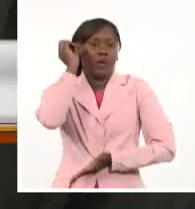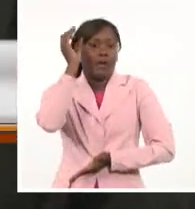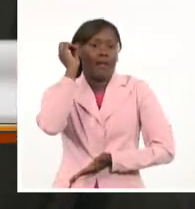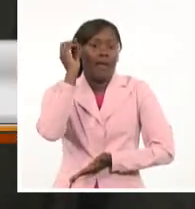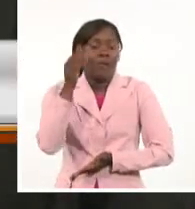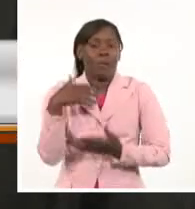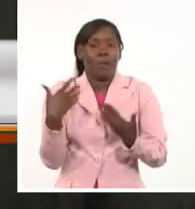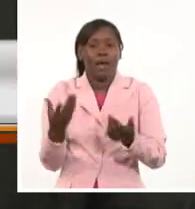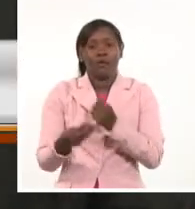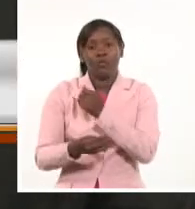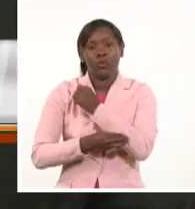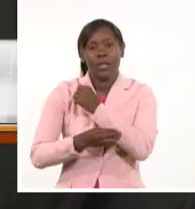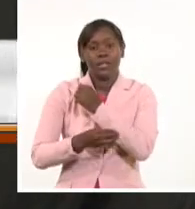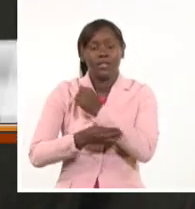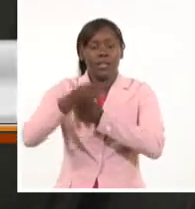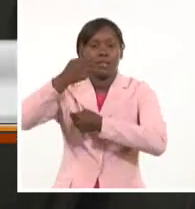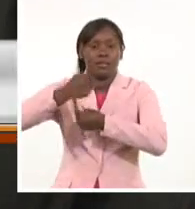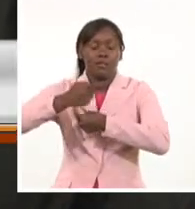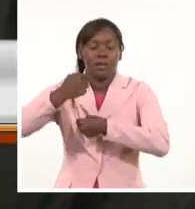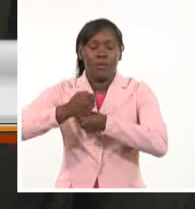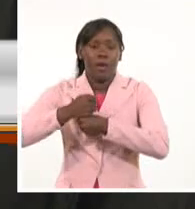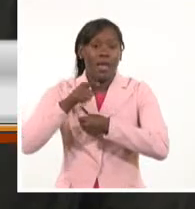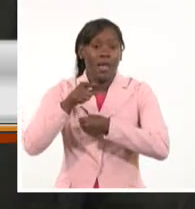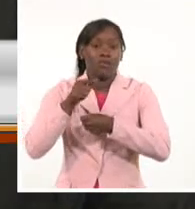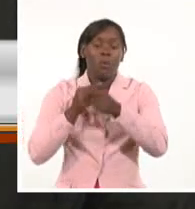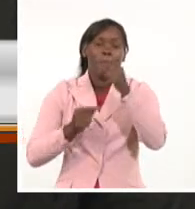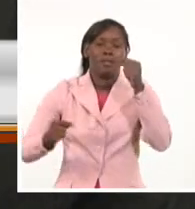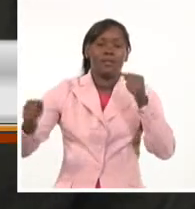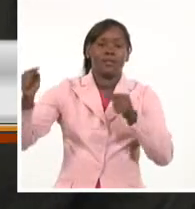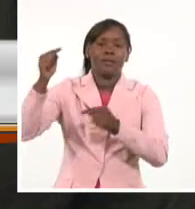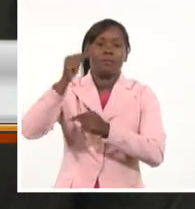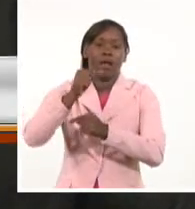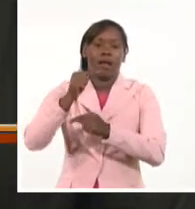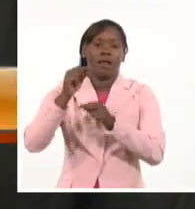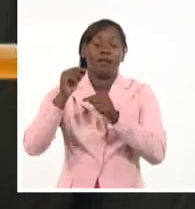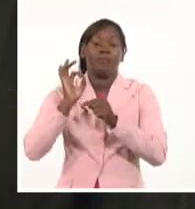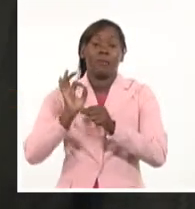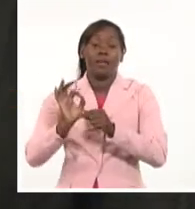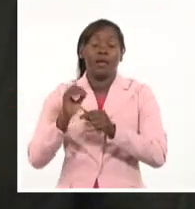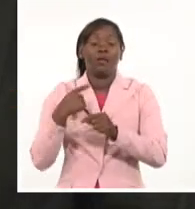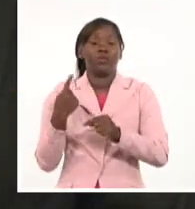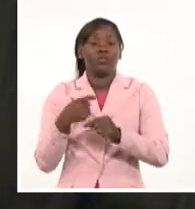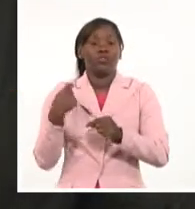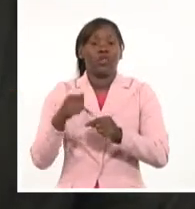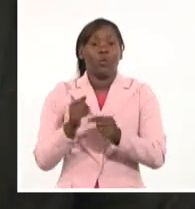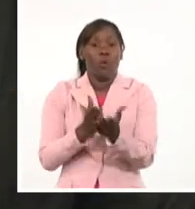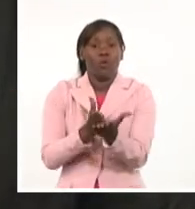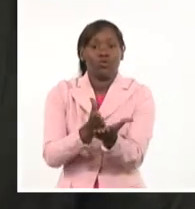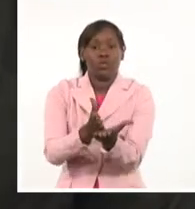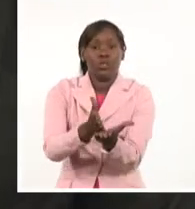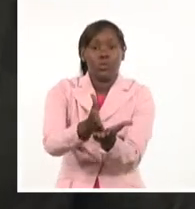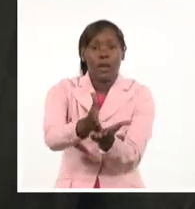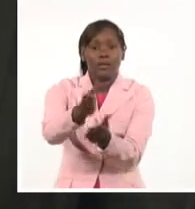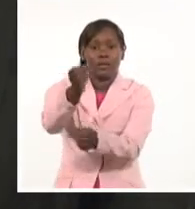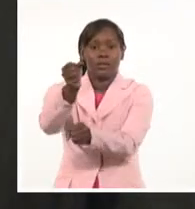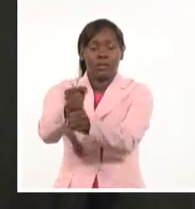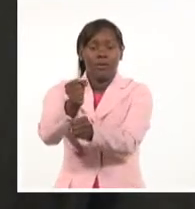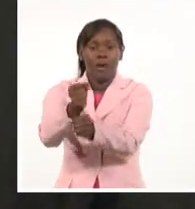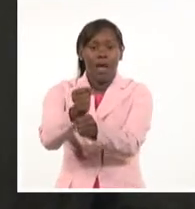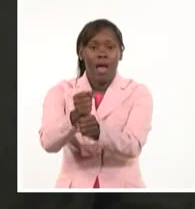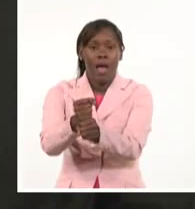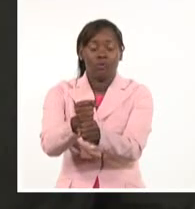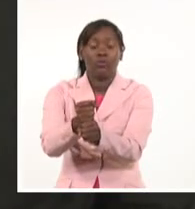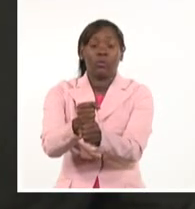potencialidades para la exportación. Yo creo que ese es el principal reto, lograr mantener una empresa que sea eficiente, que sea